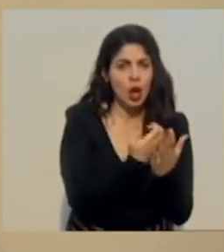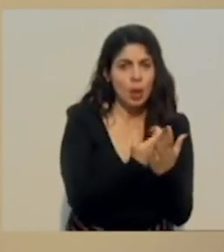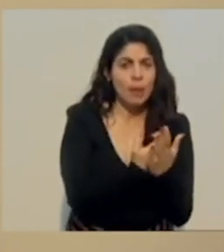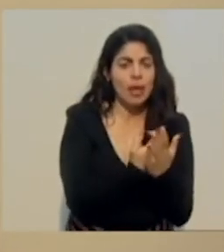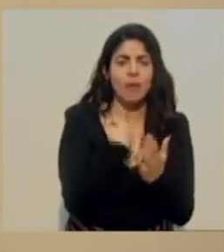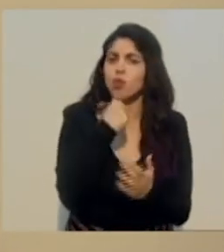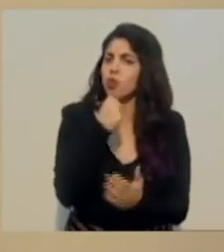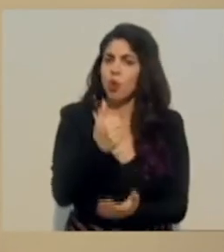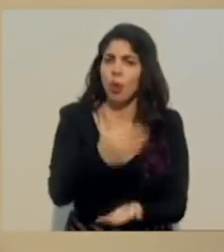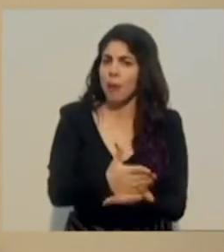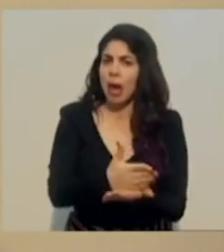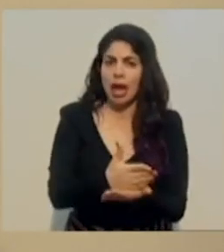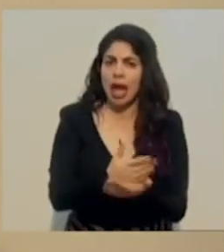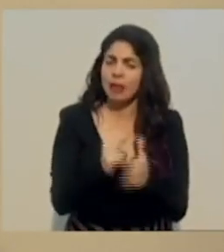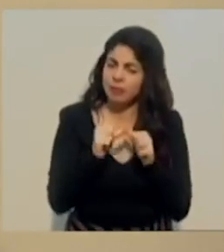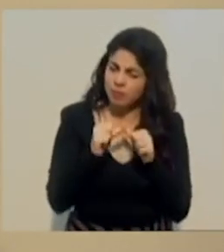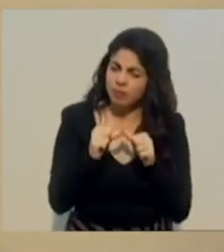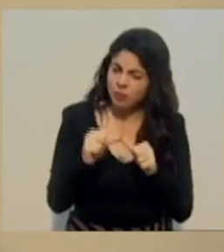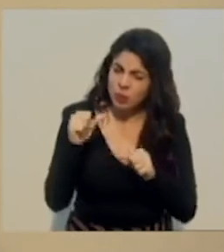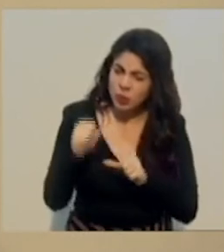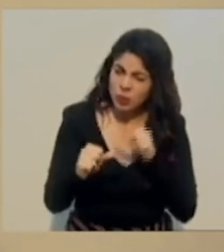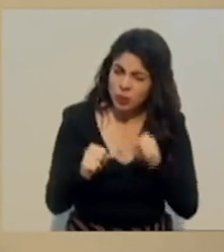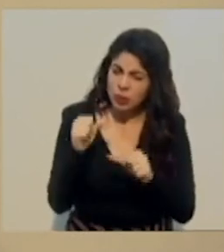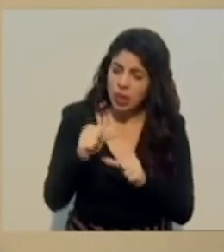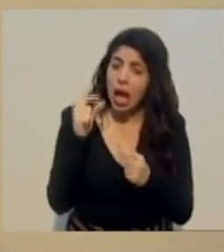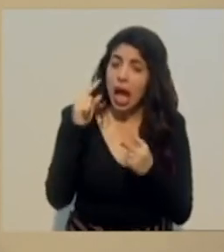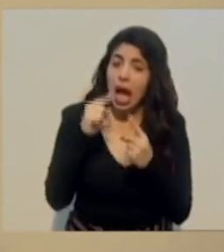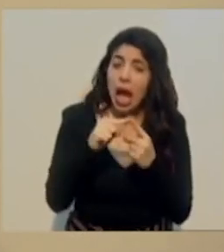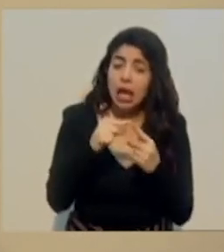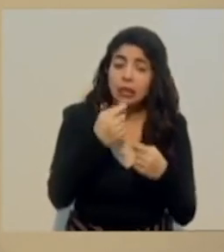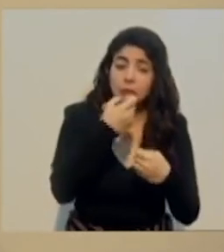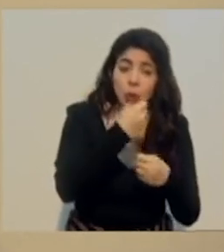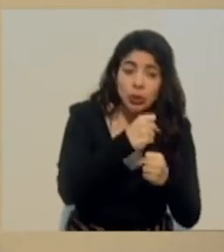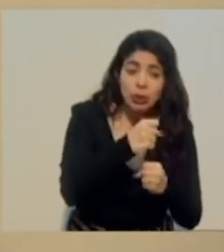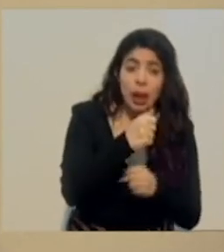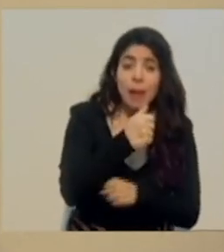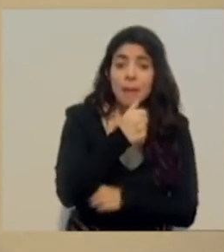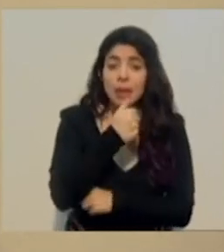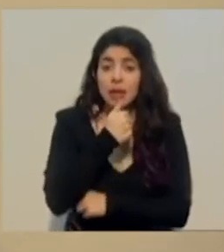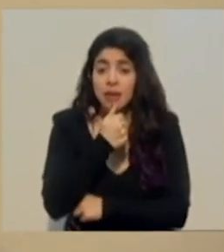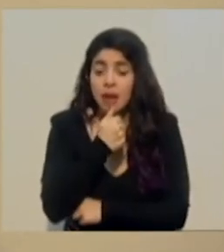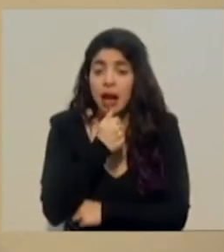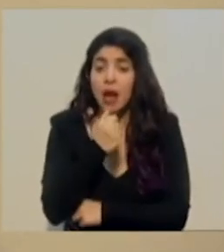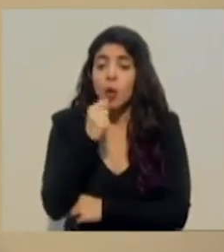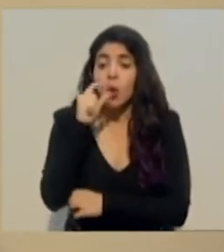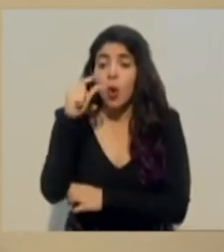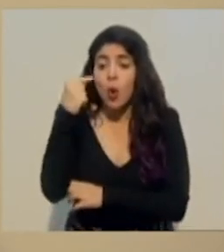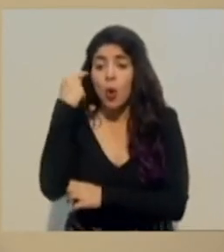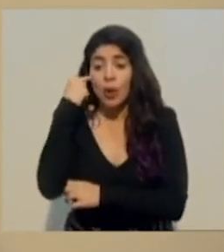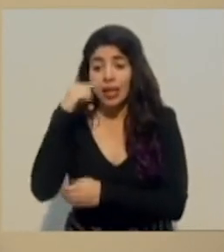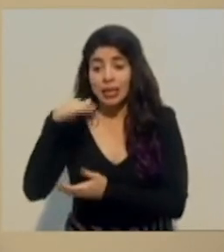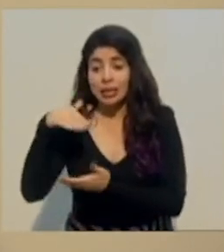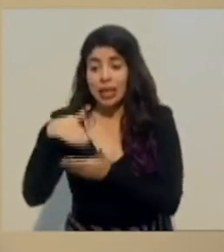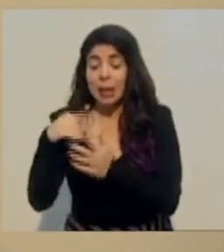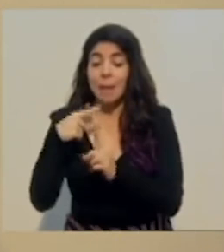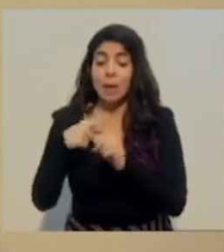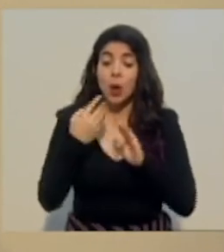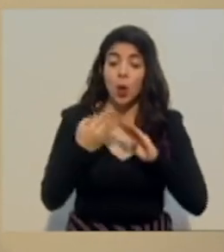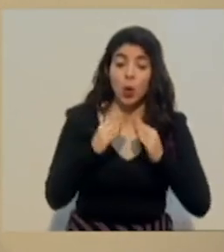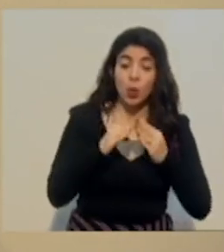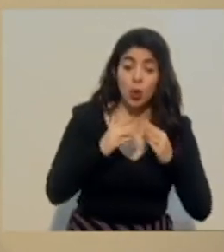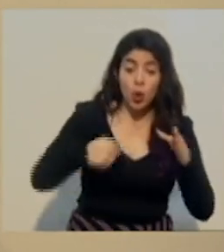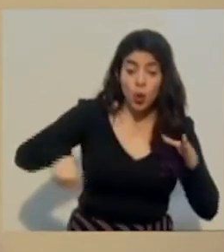hasta que los gobiernos locales, el sector privado, el sector de gobierno central y la comunidad puedan